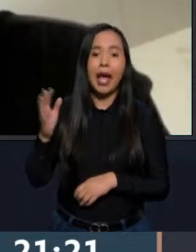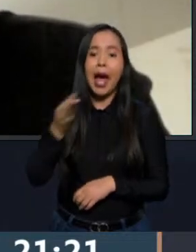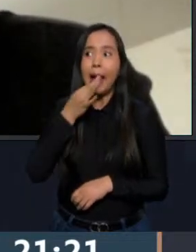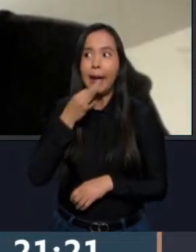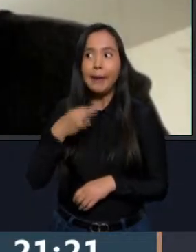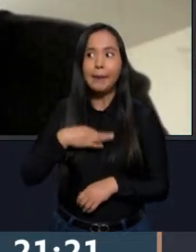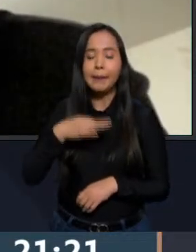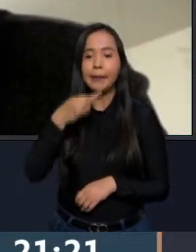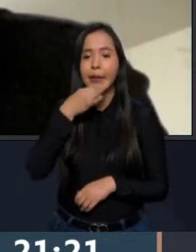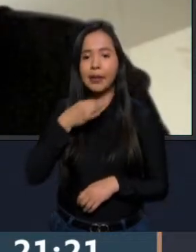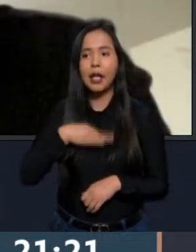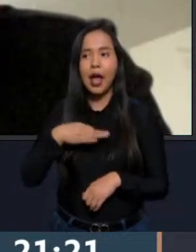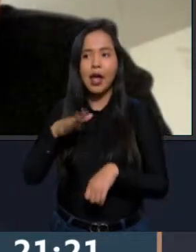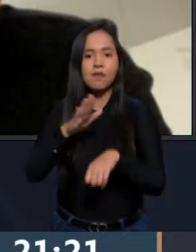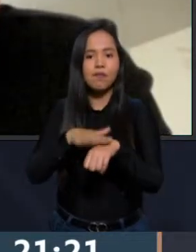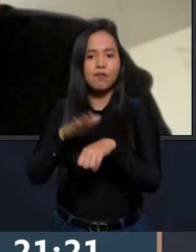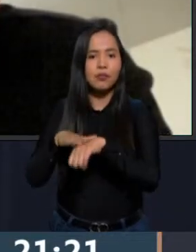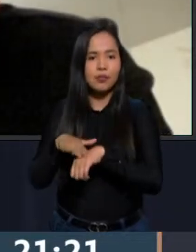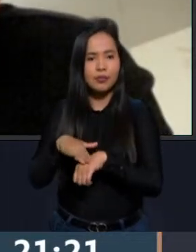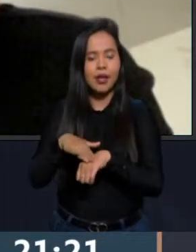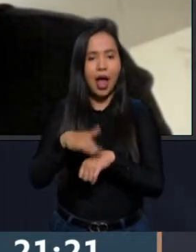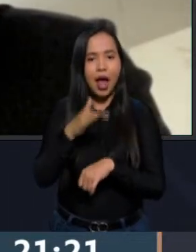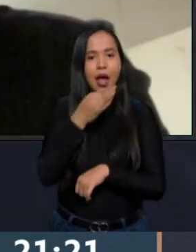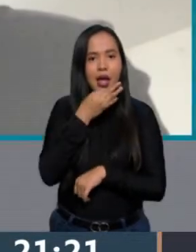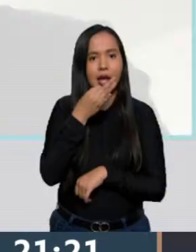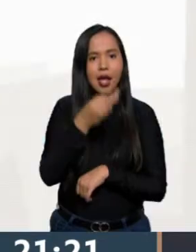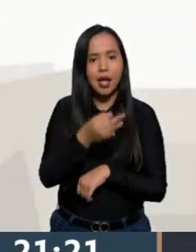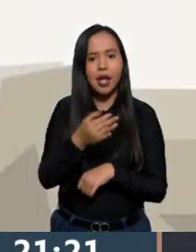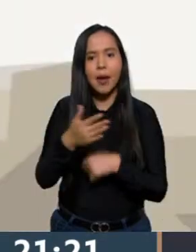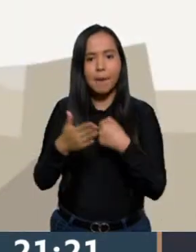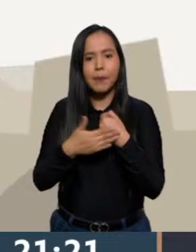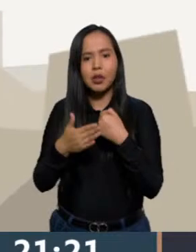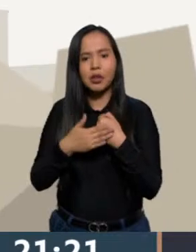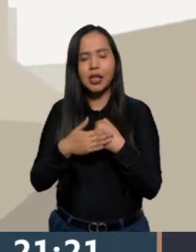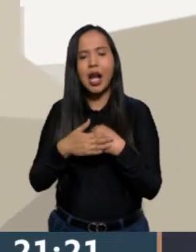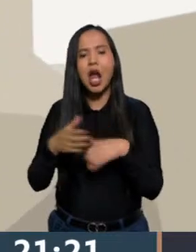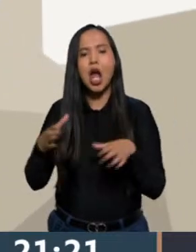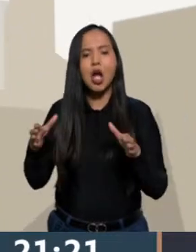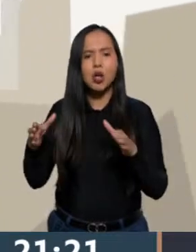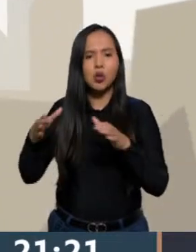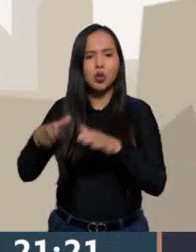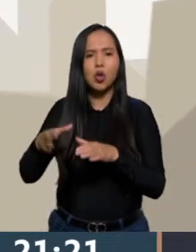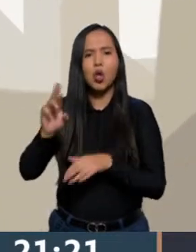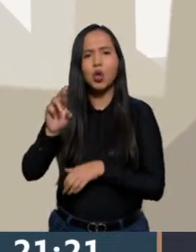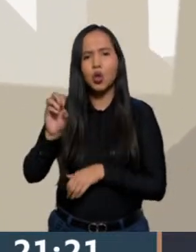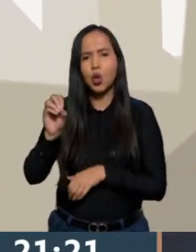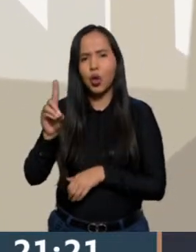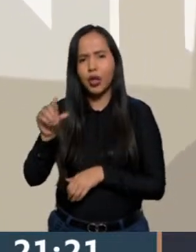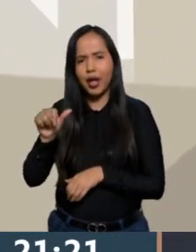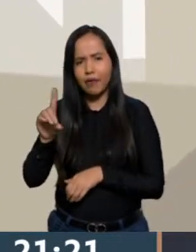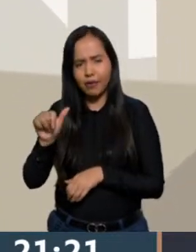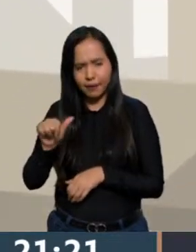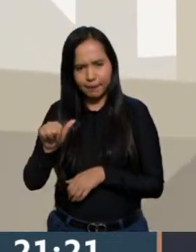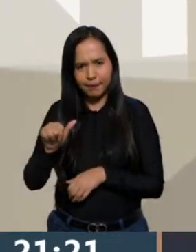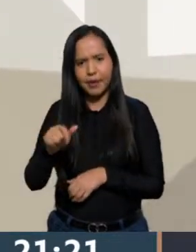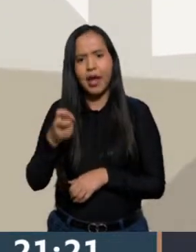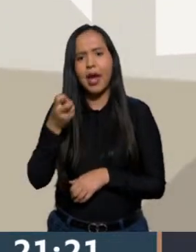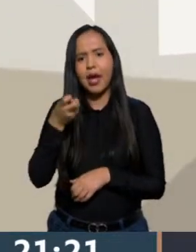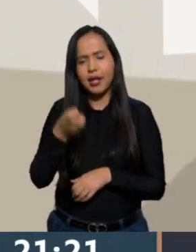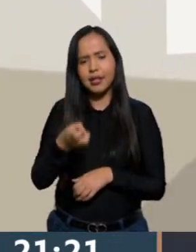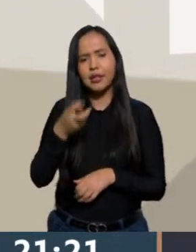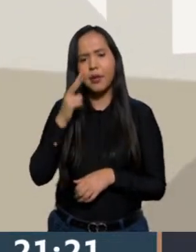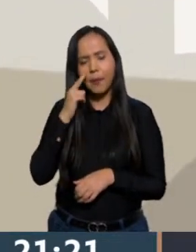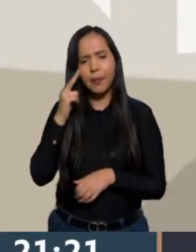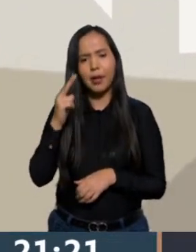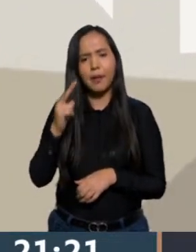se estaba convocando a una concentración, a una rodada, principalmente se decía. Y para esta rodada se